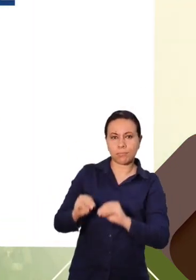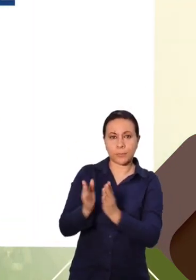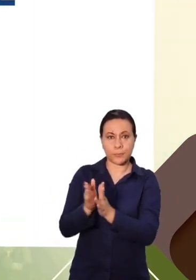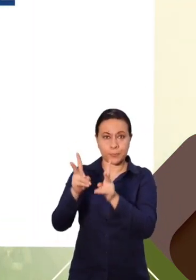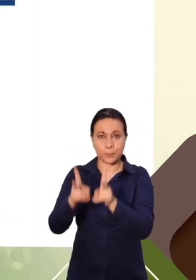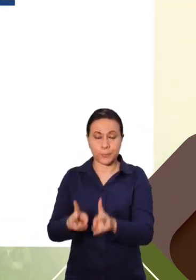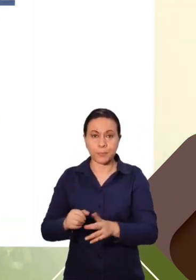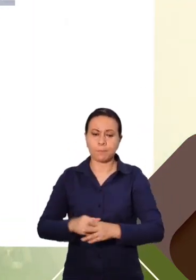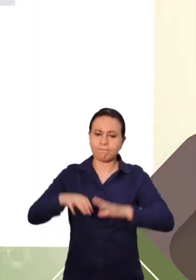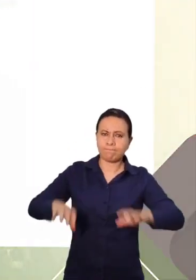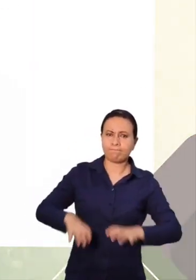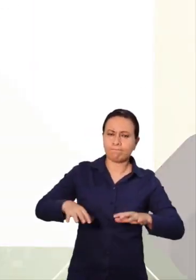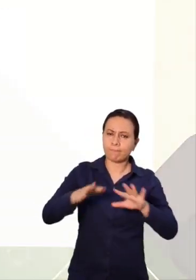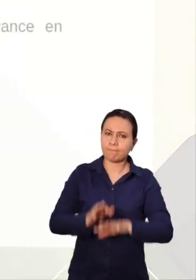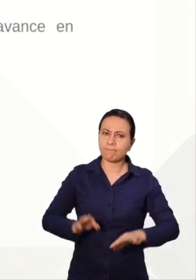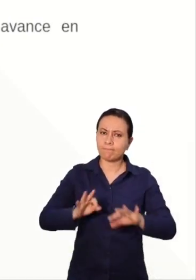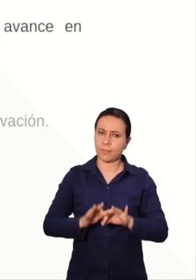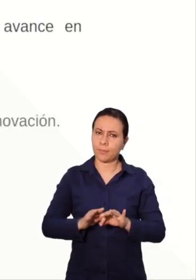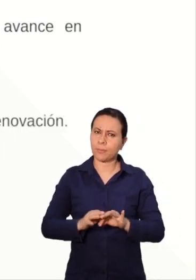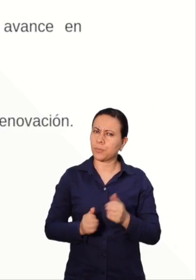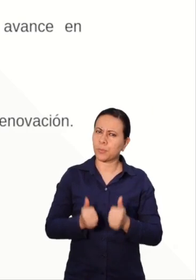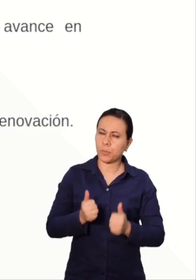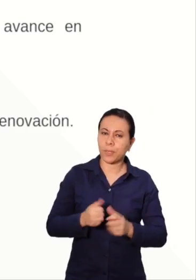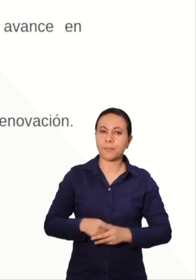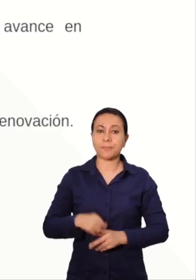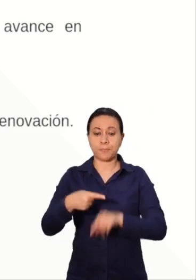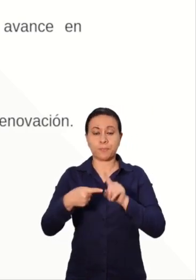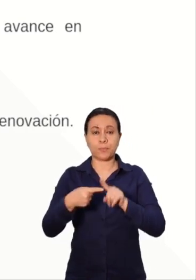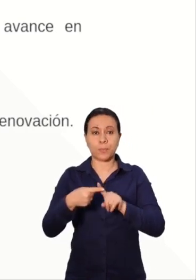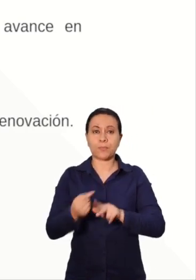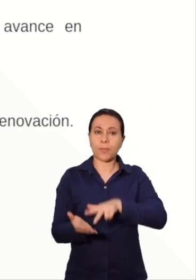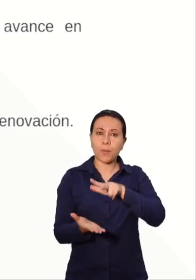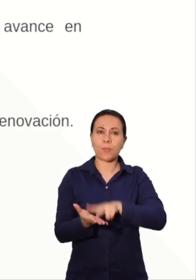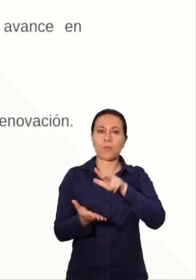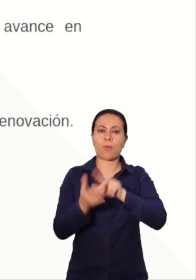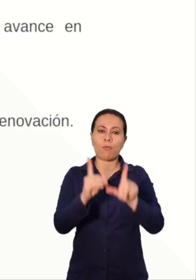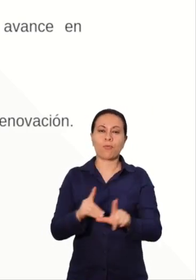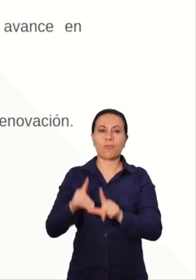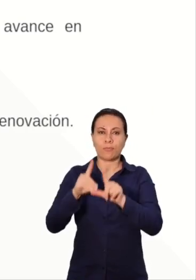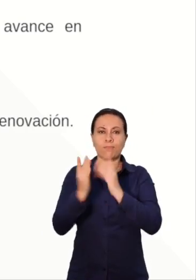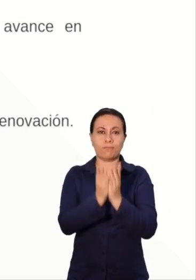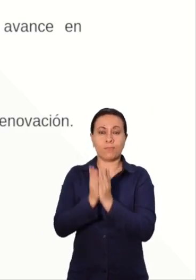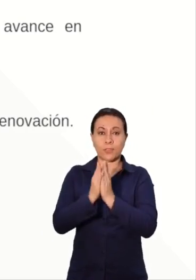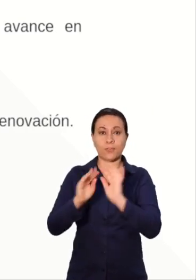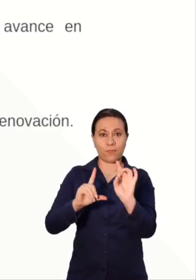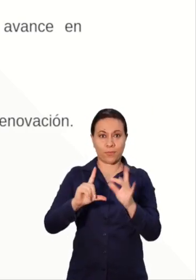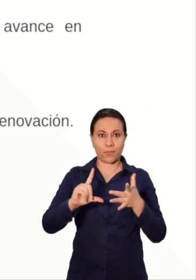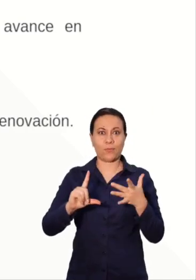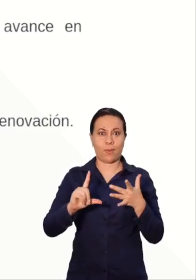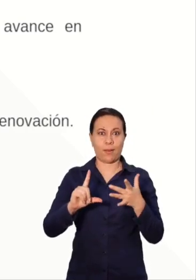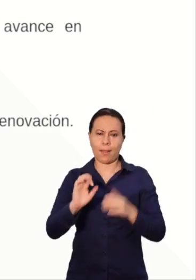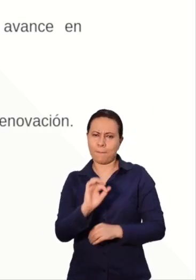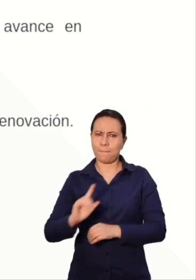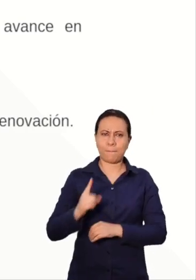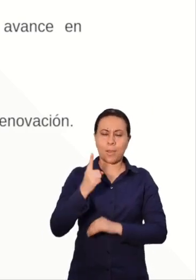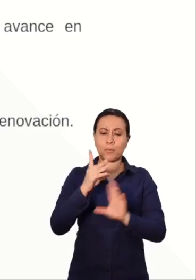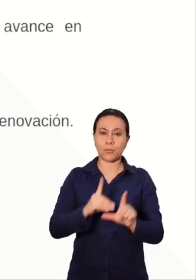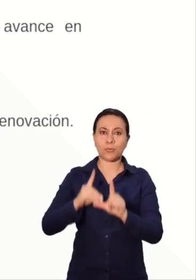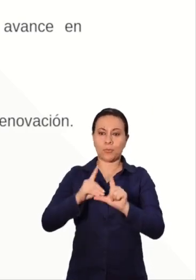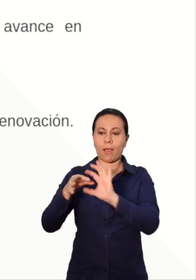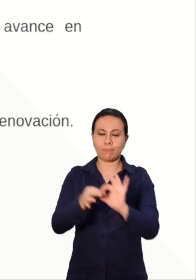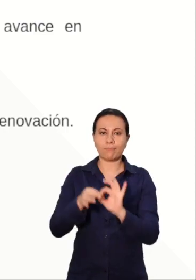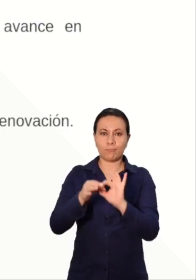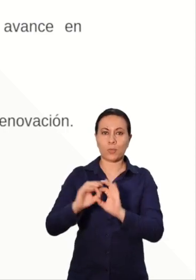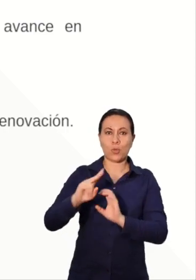integral Se aprobó por parte del Consejo Superior el doctorado en Educación Virtual. Primer doctorado en colaboración entre